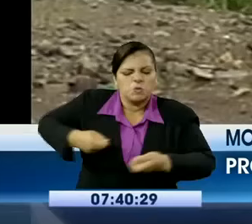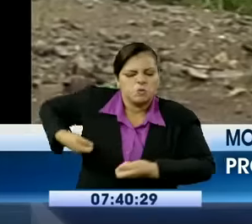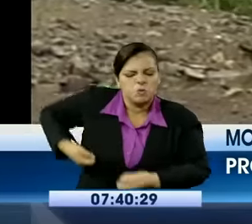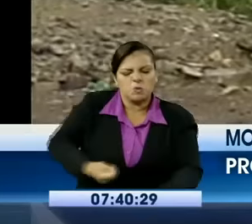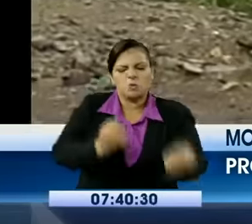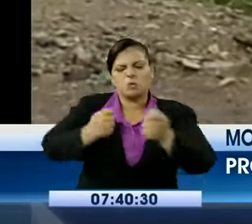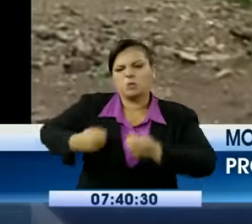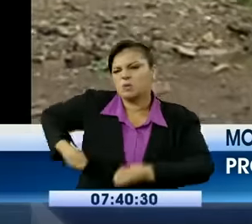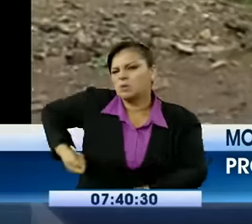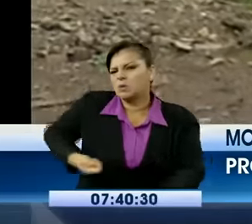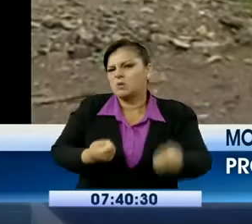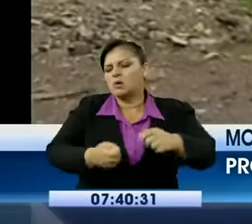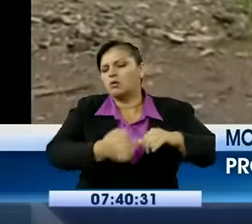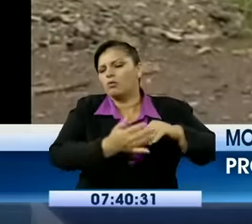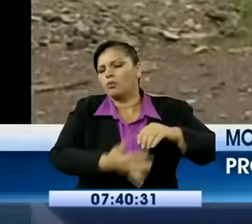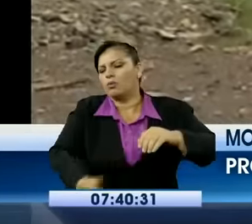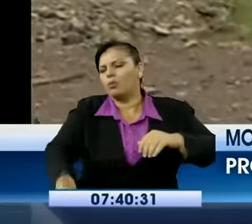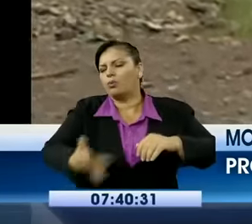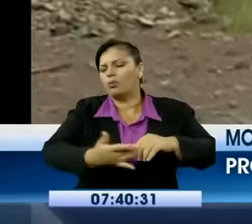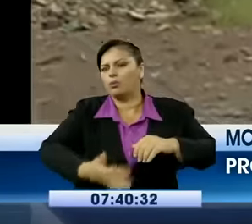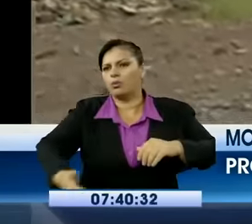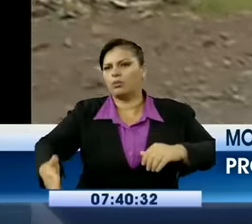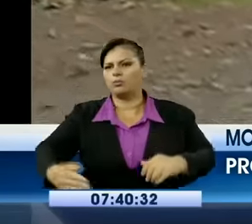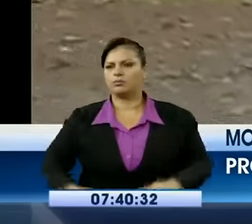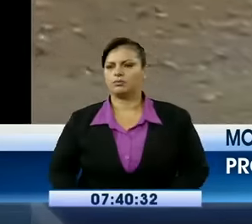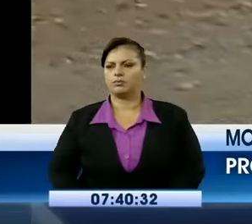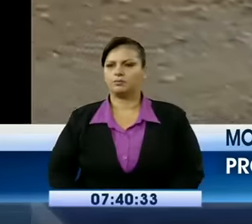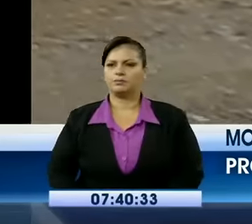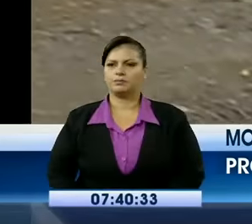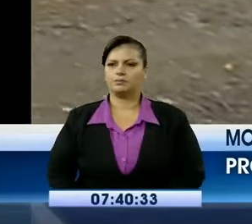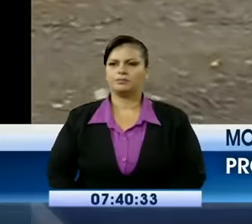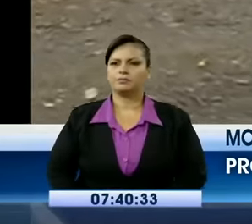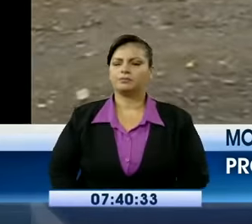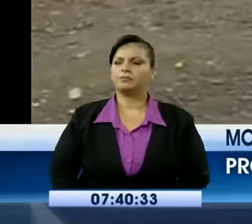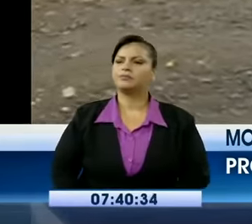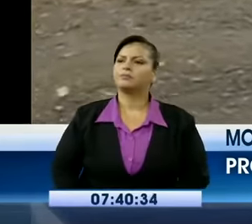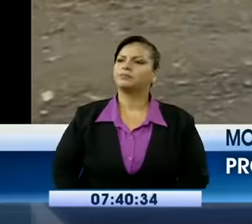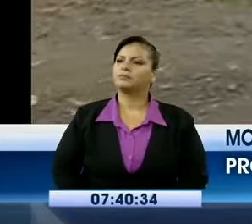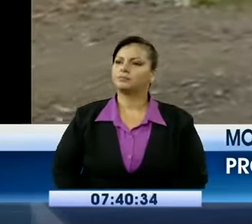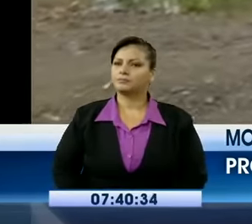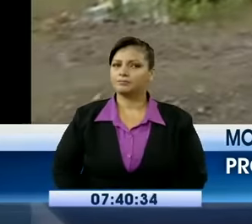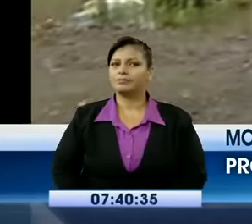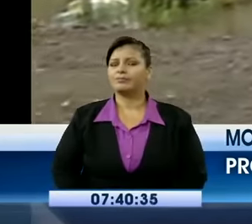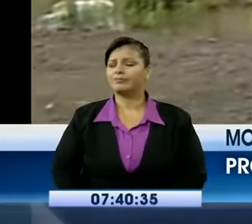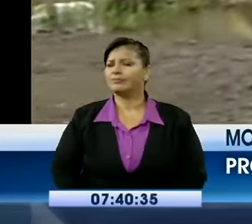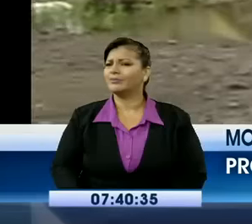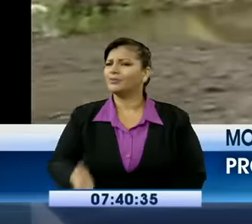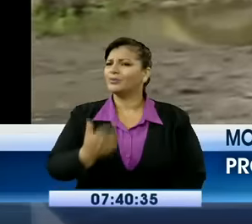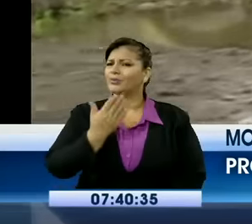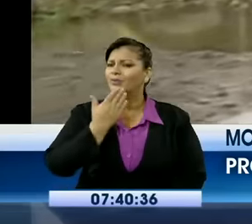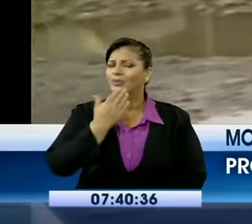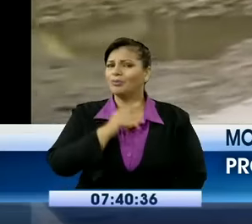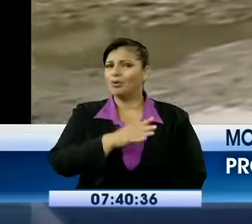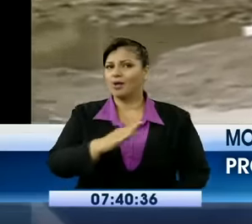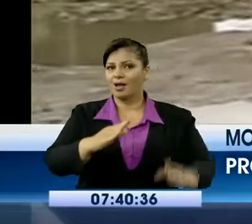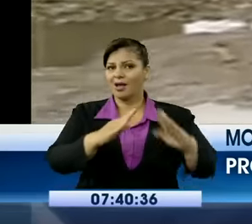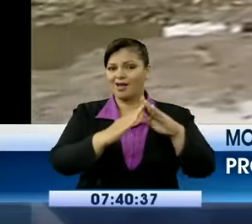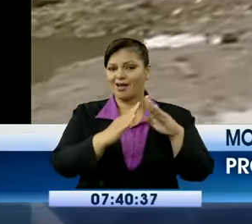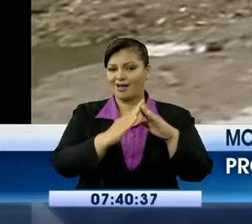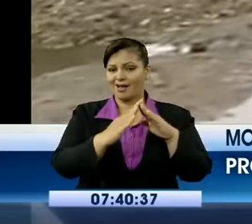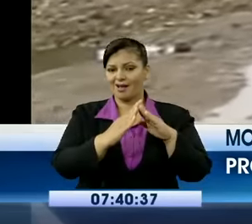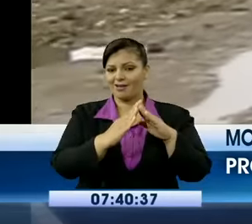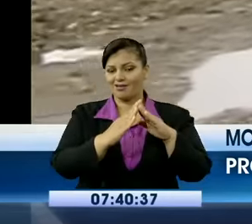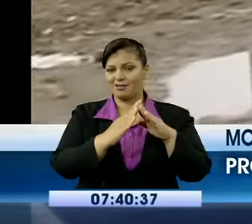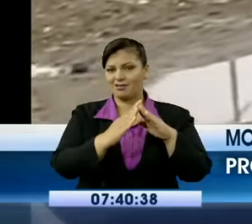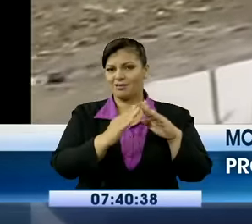también genera un poco de incomodidad a quienes tienen que abrir la zanja a través de sus terrenos. Ah, sí, hay vecinos que a veces no